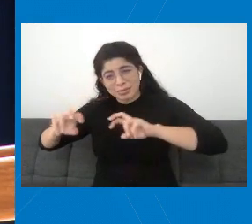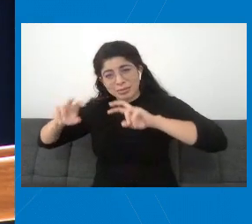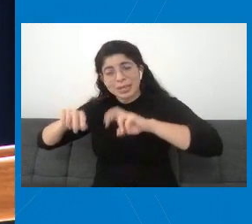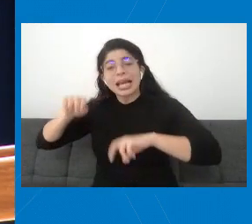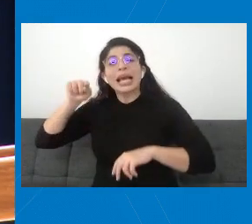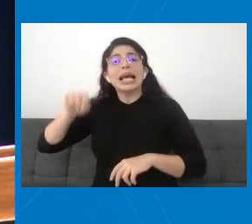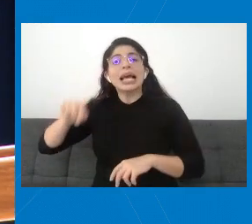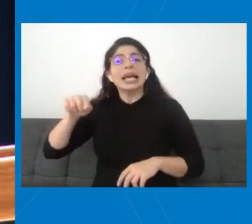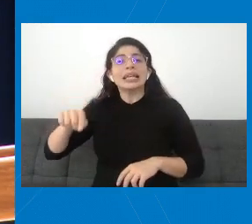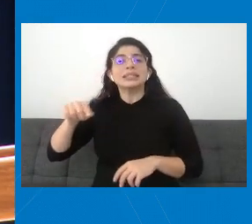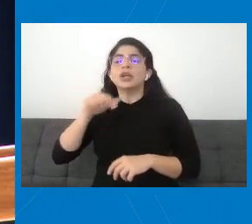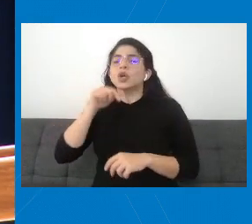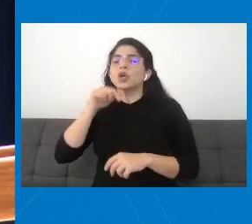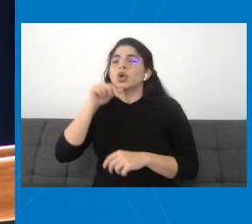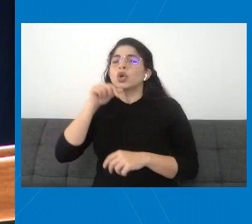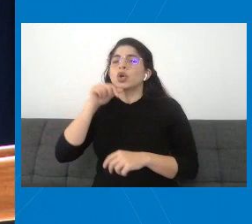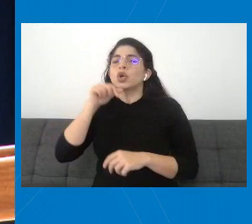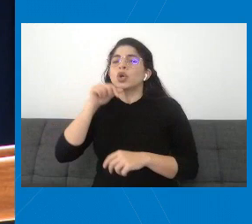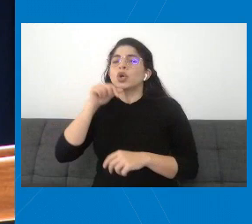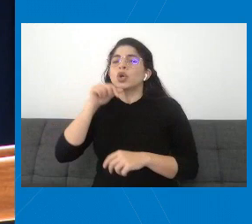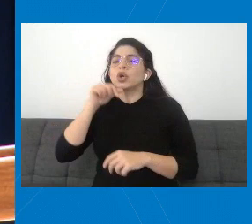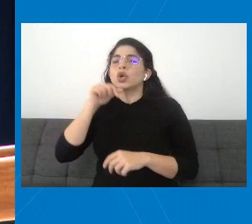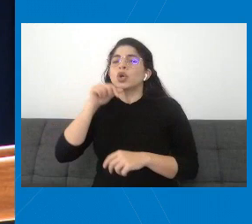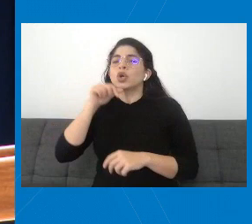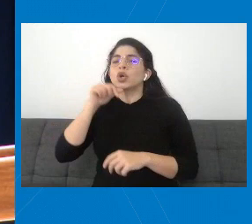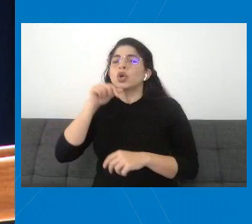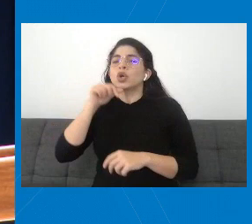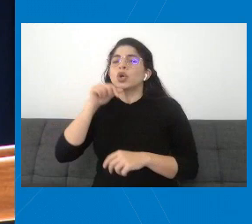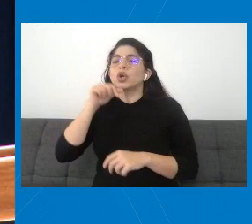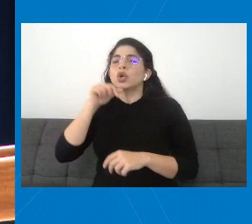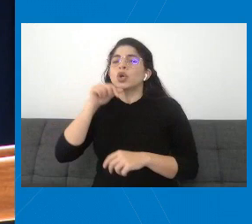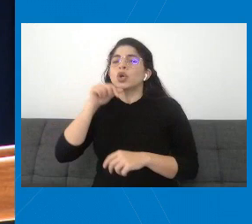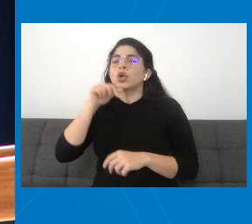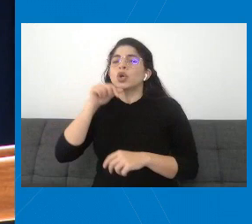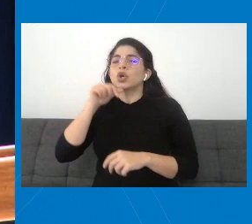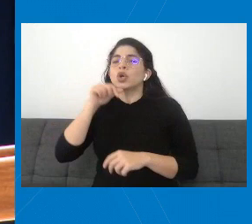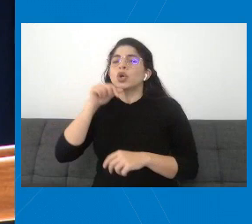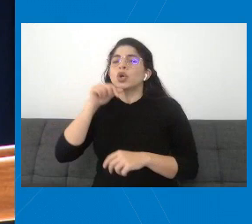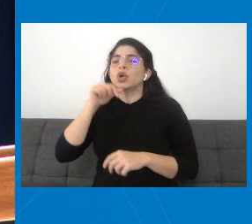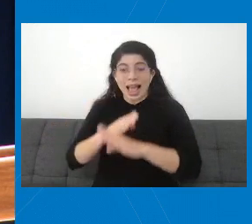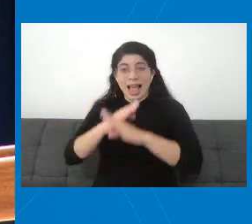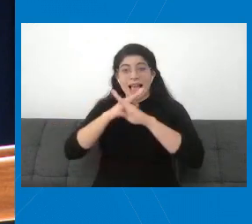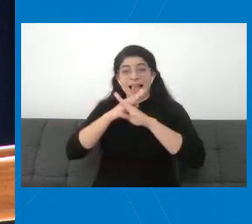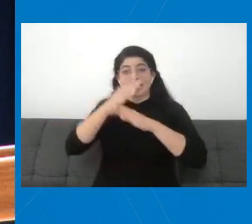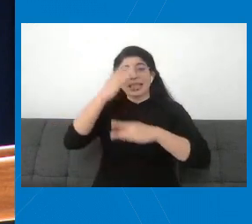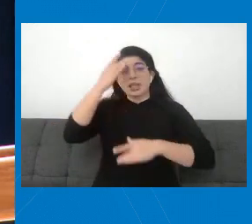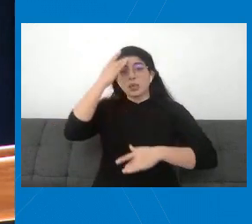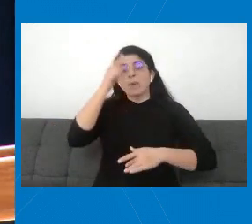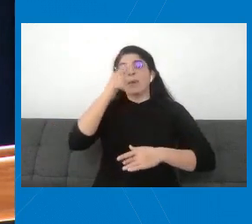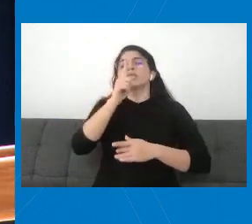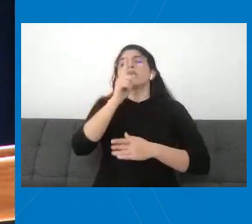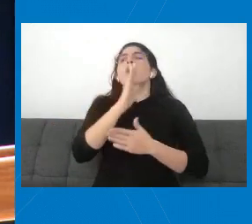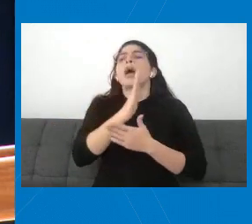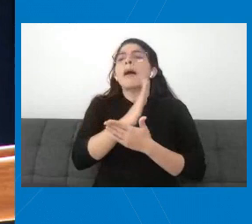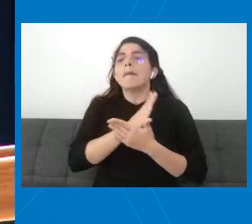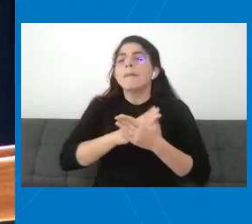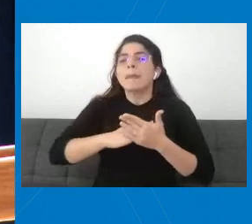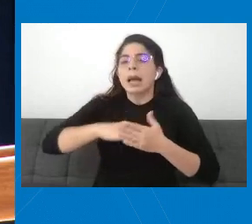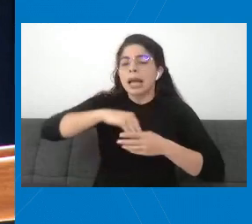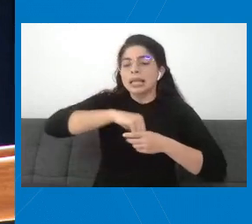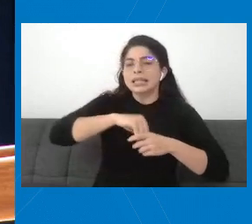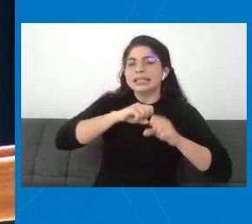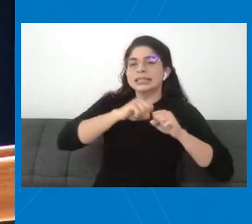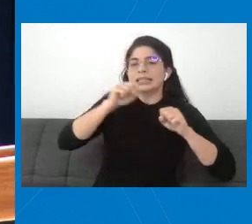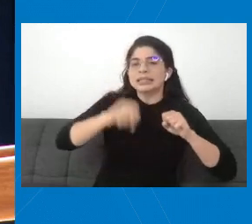imperfecta de la respuesta vacunal. Los anticuerpos son solo una parte de la respuesta del sistema inmune.